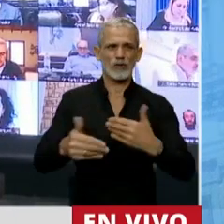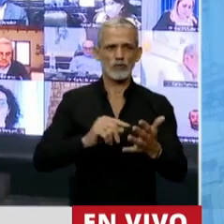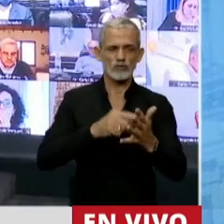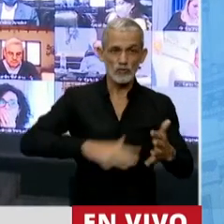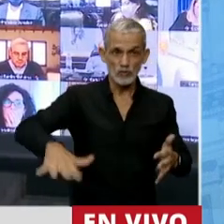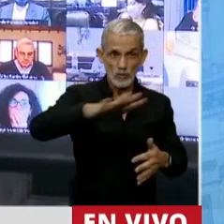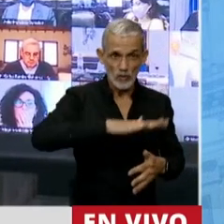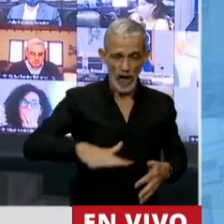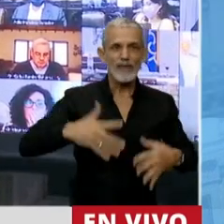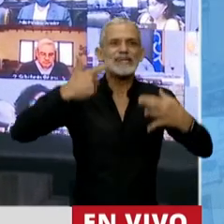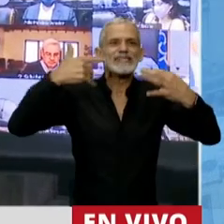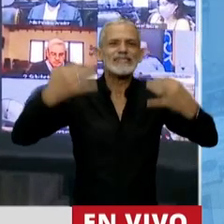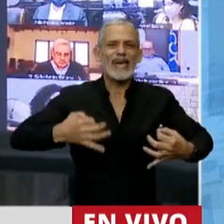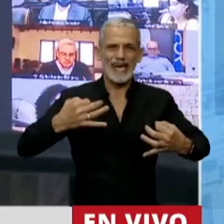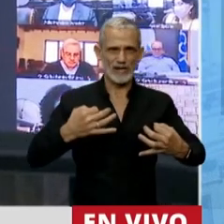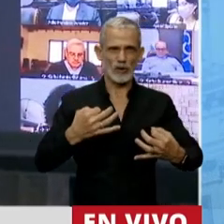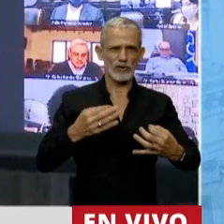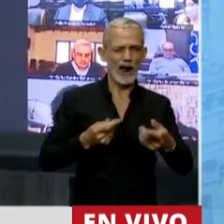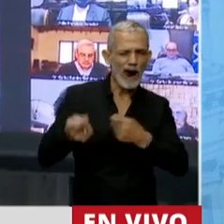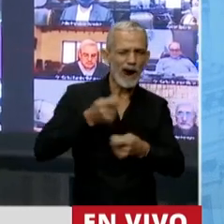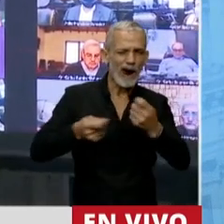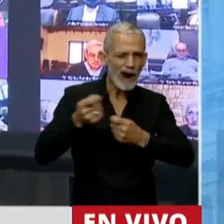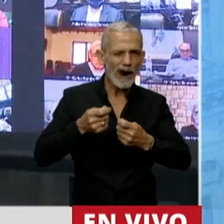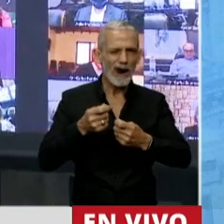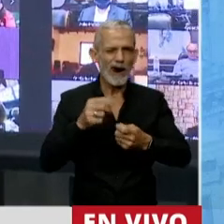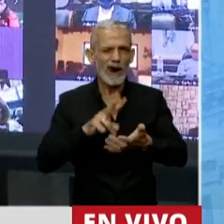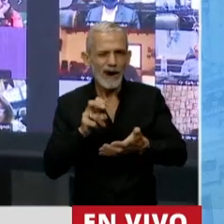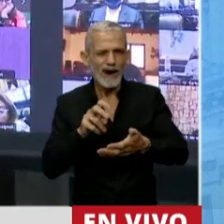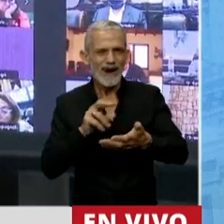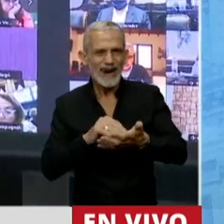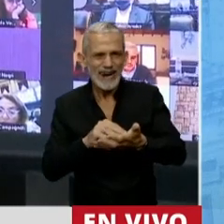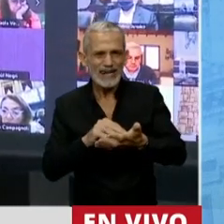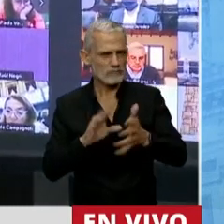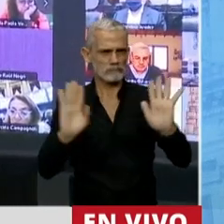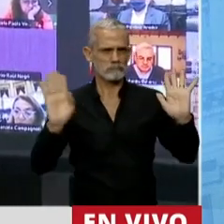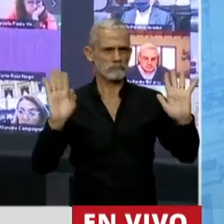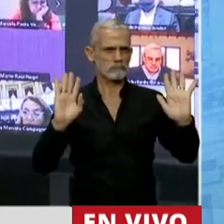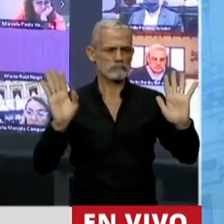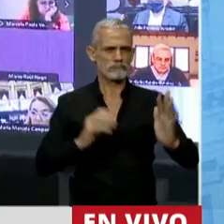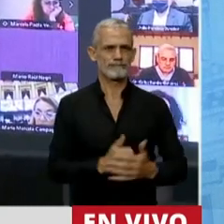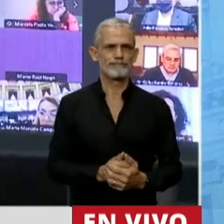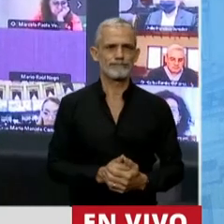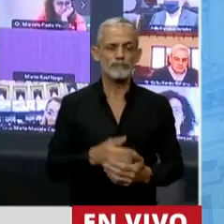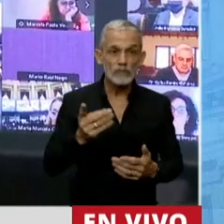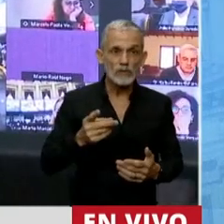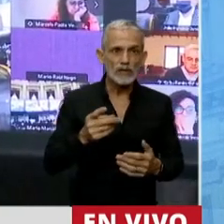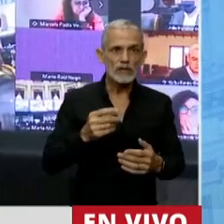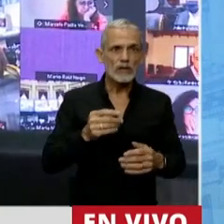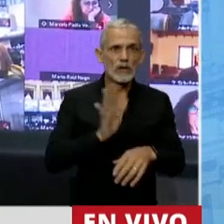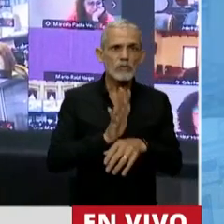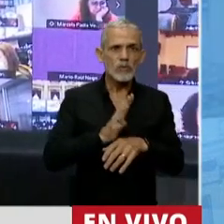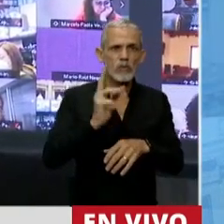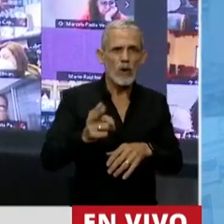serios y sustentables, y no de especulación inmobiliaria, Presidente, está imposibilitando